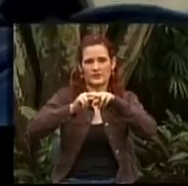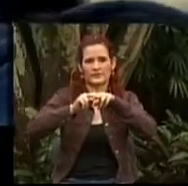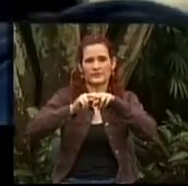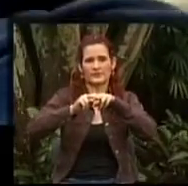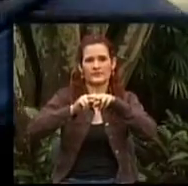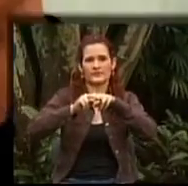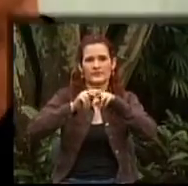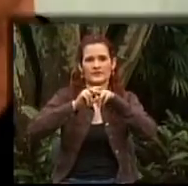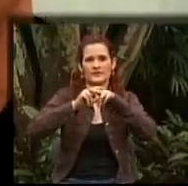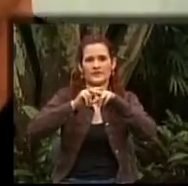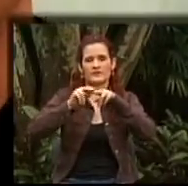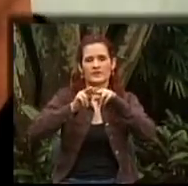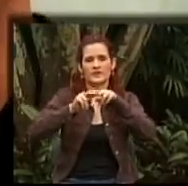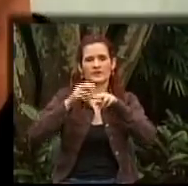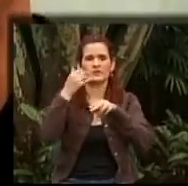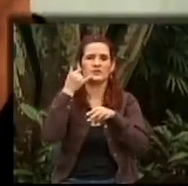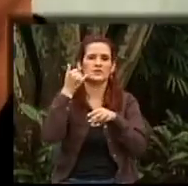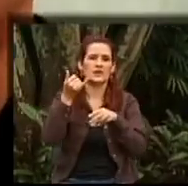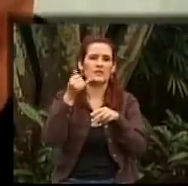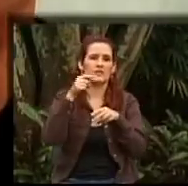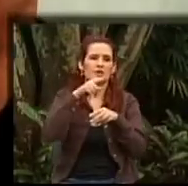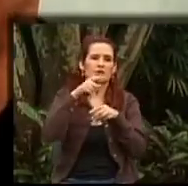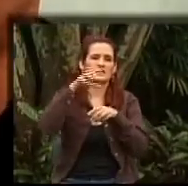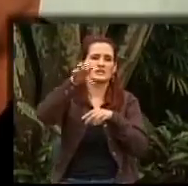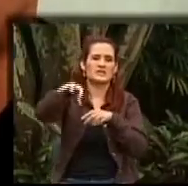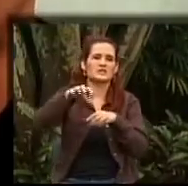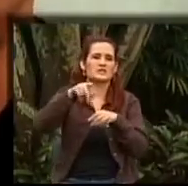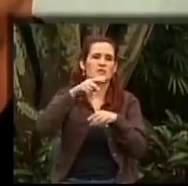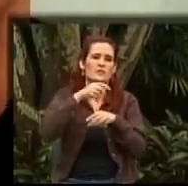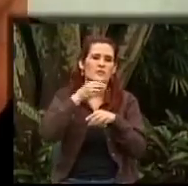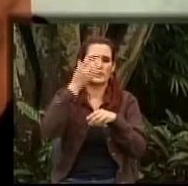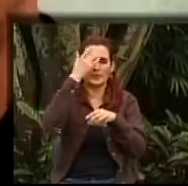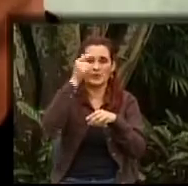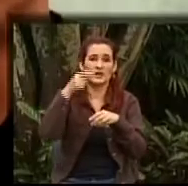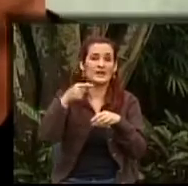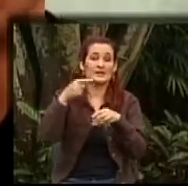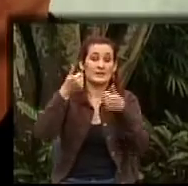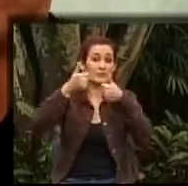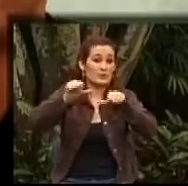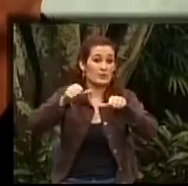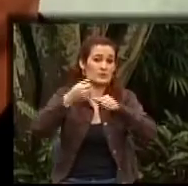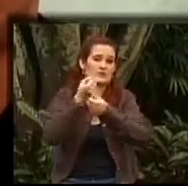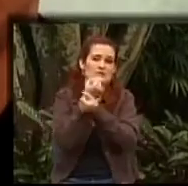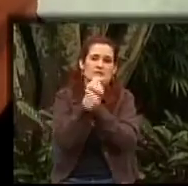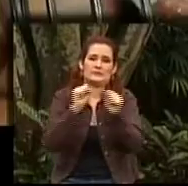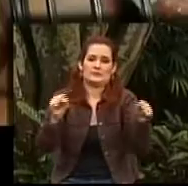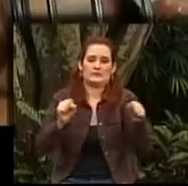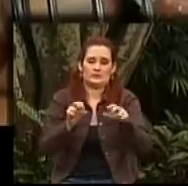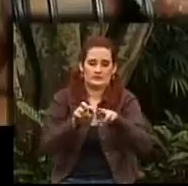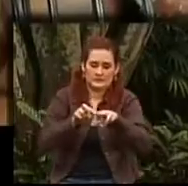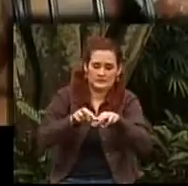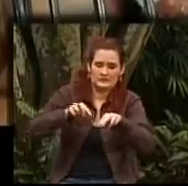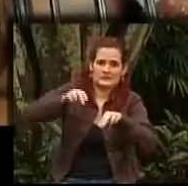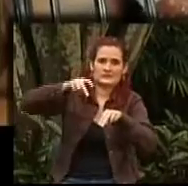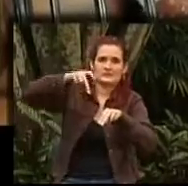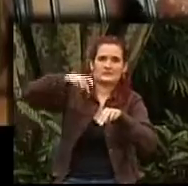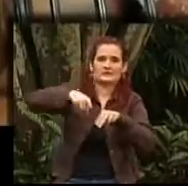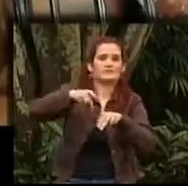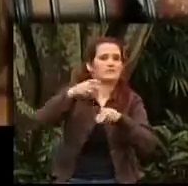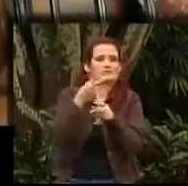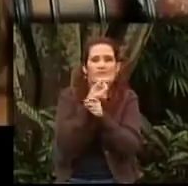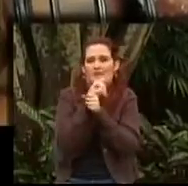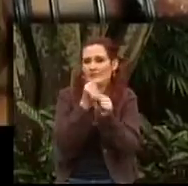me contrató o que me necesita en una estación cerca, porque en los buses realmente no soy capaz de montarme, me da